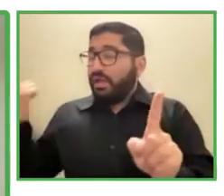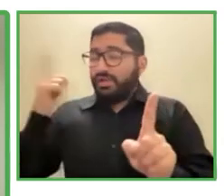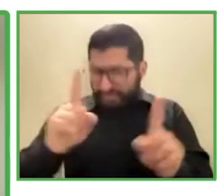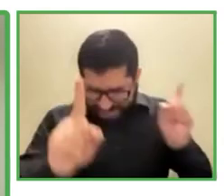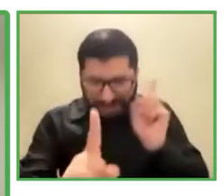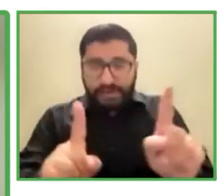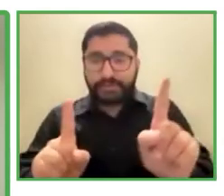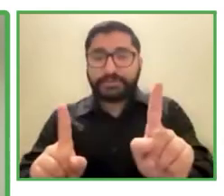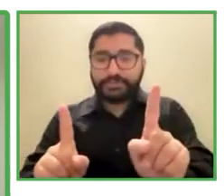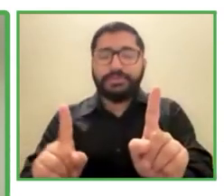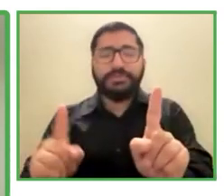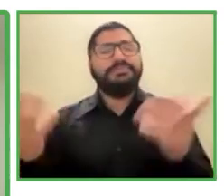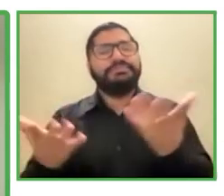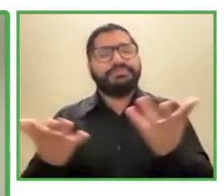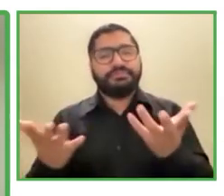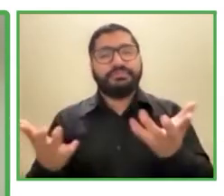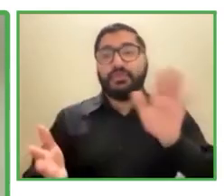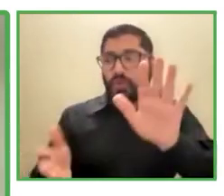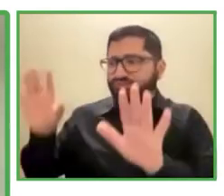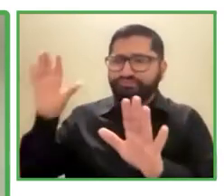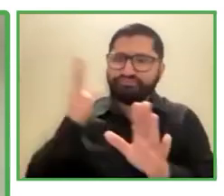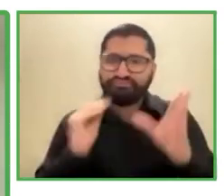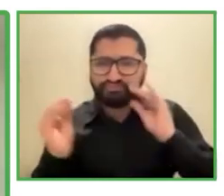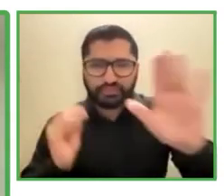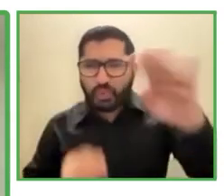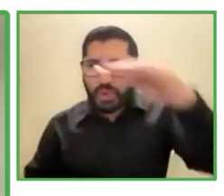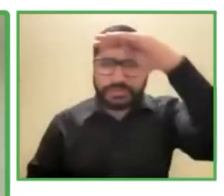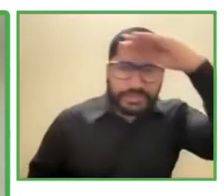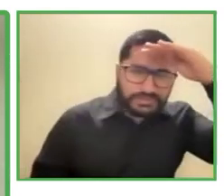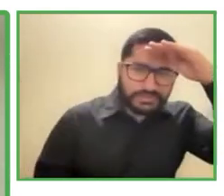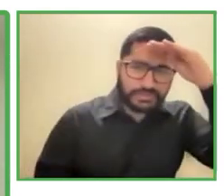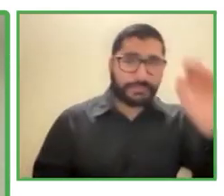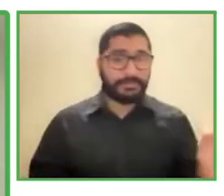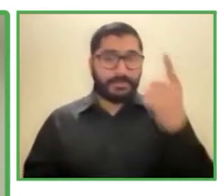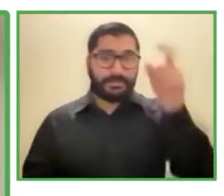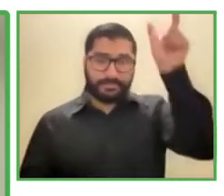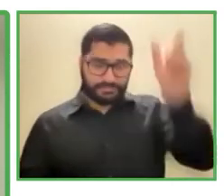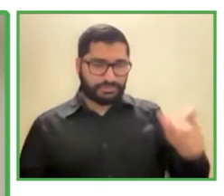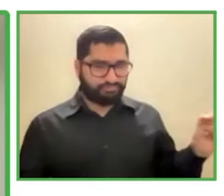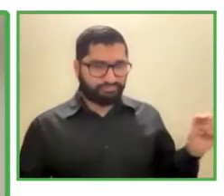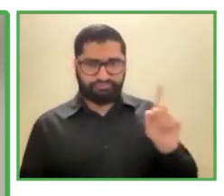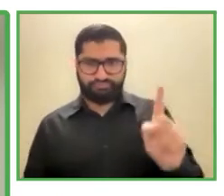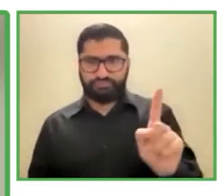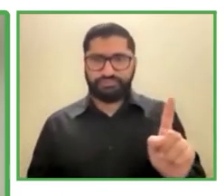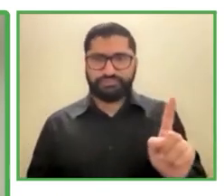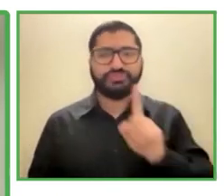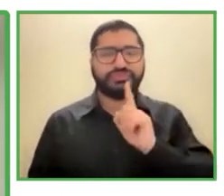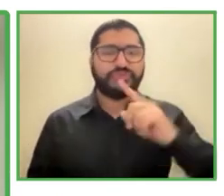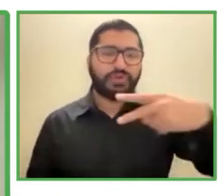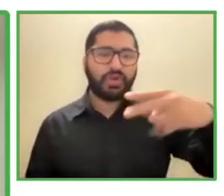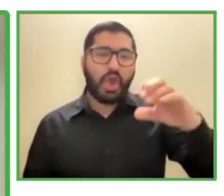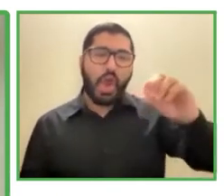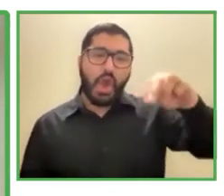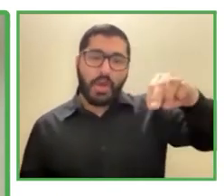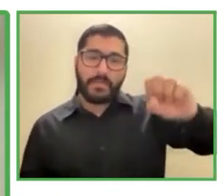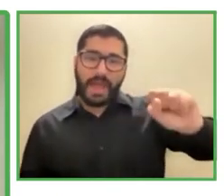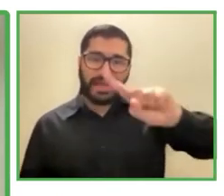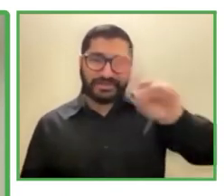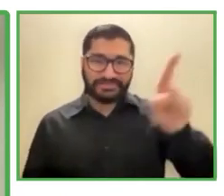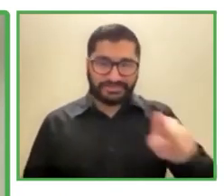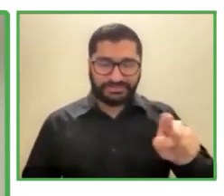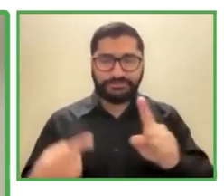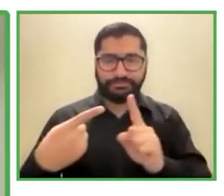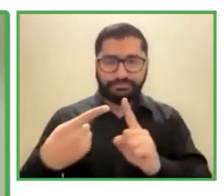con el primer expositor, Thomas de Genastin Innovator Learning,